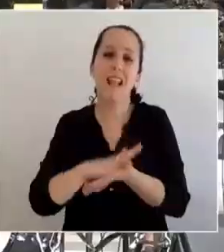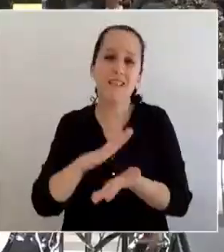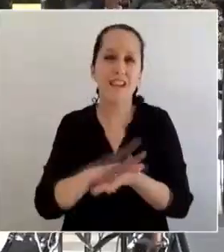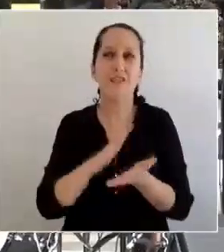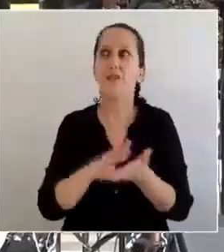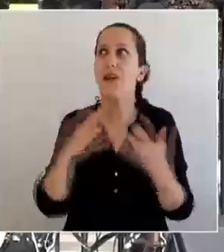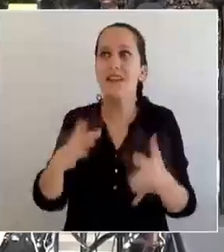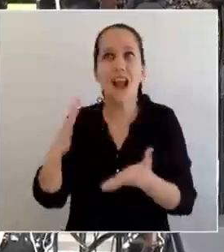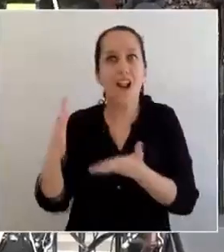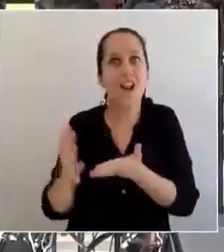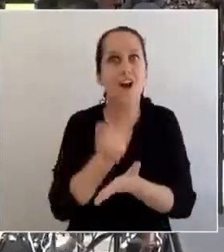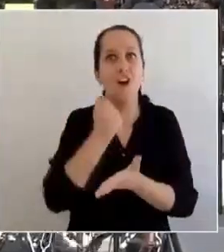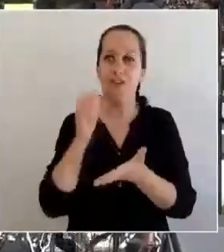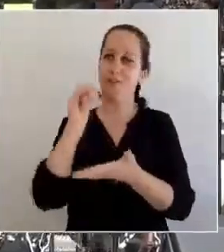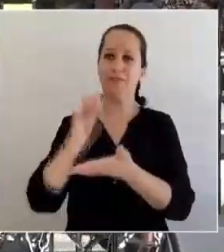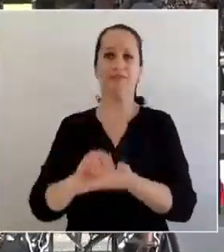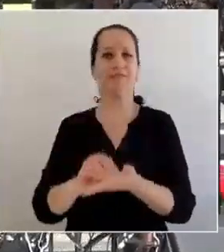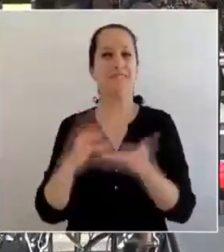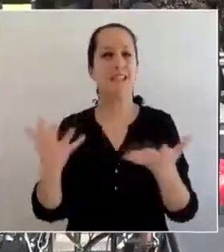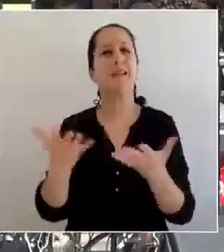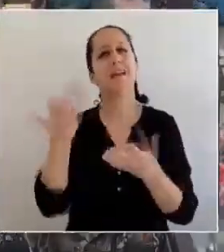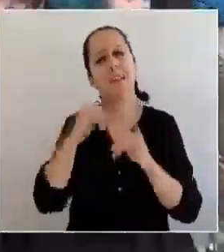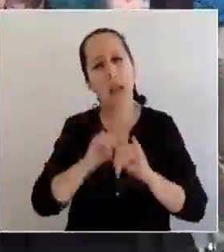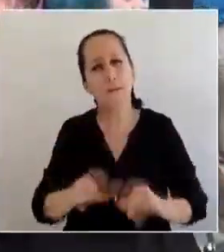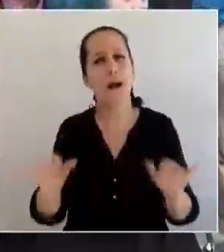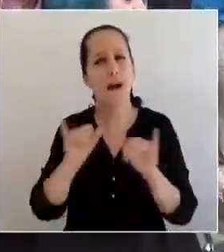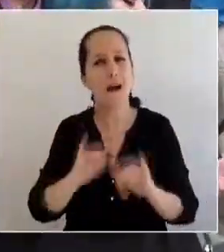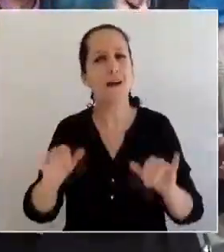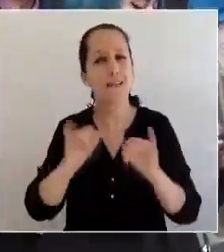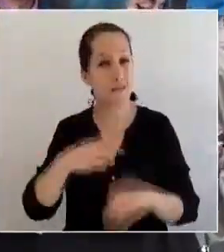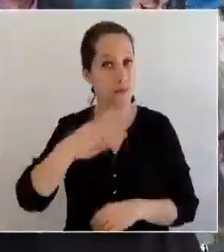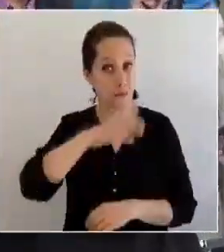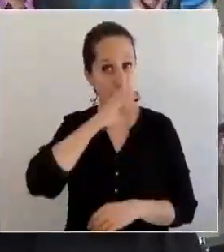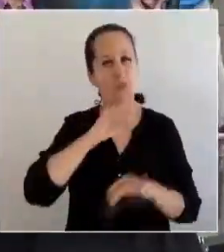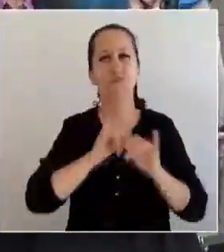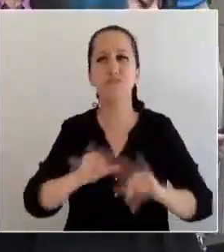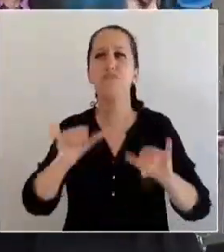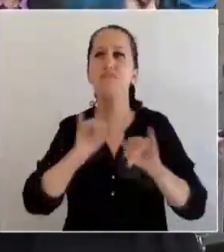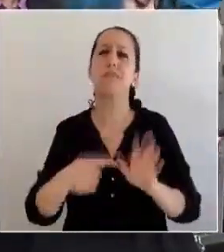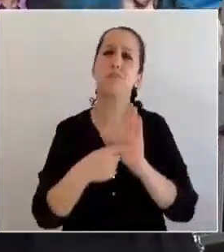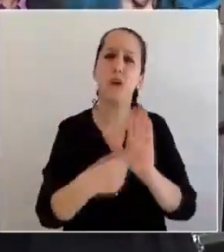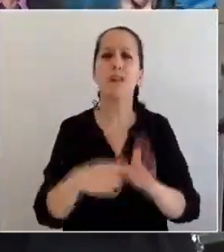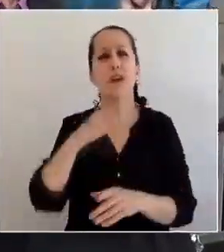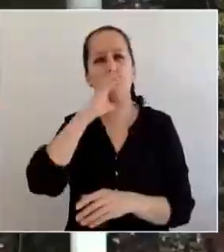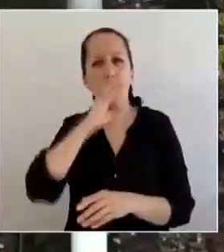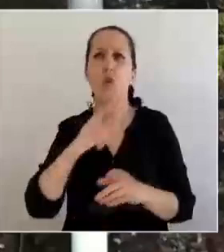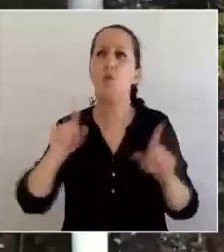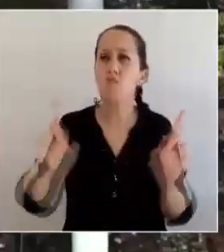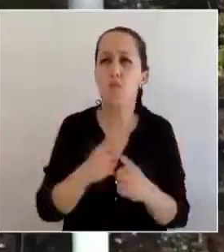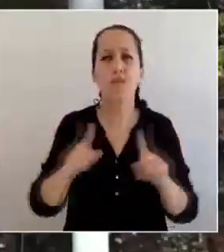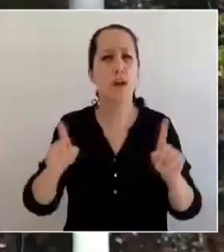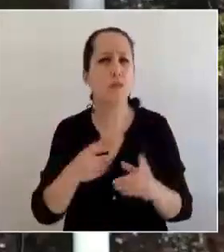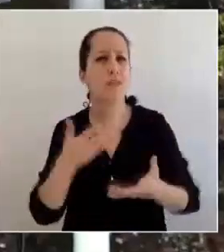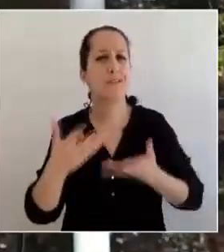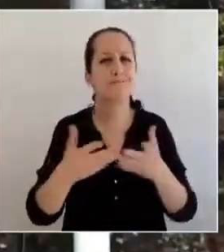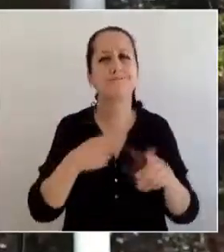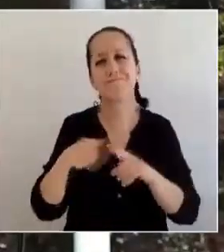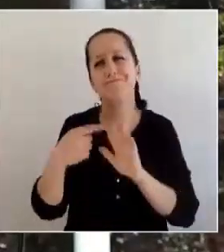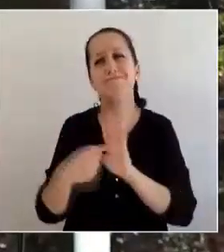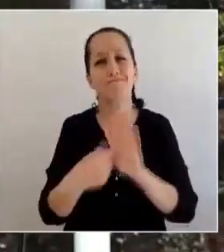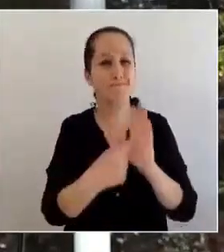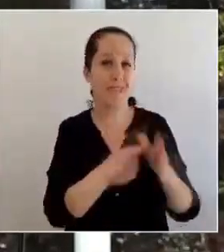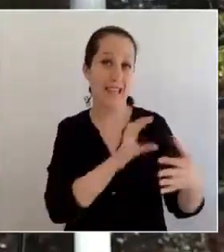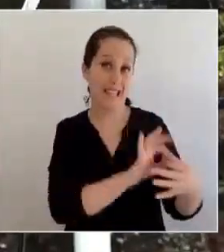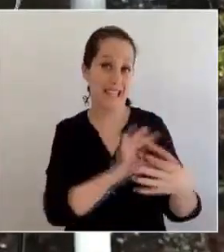destacar la categoría alcanzada, fruto de la campaña impulsada por el Municipio de Concepción y el trabajo colaborativo